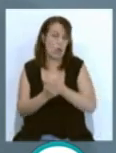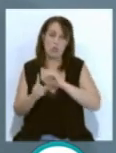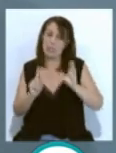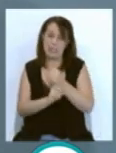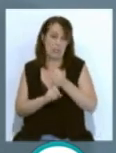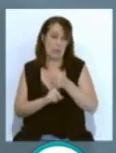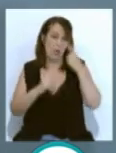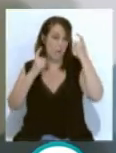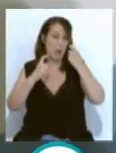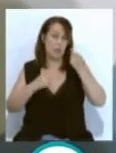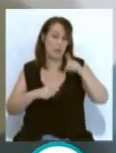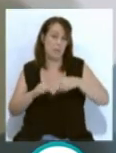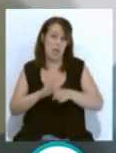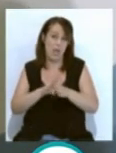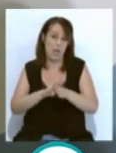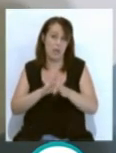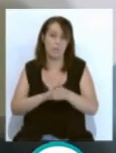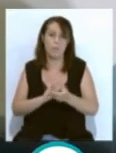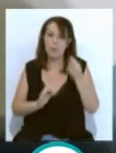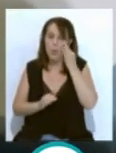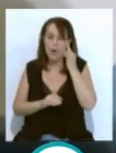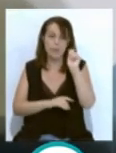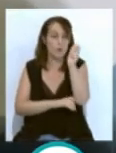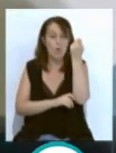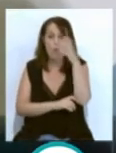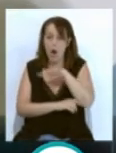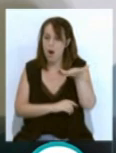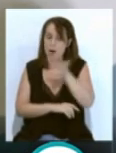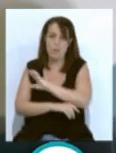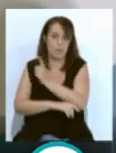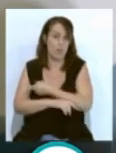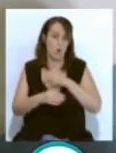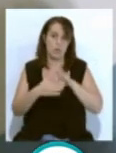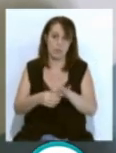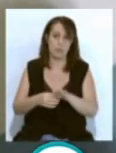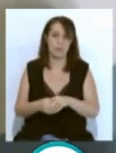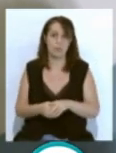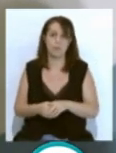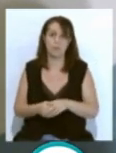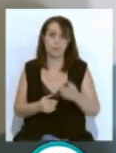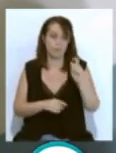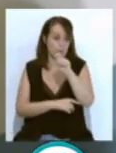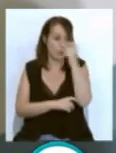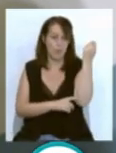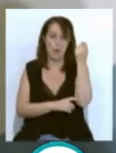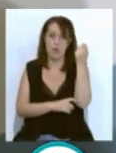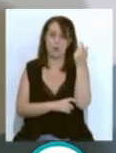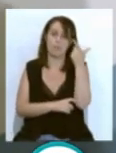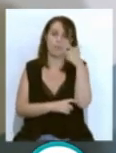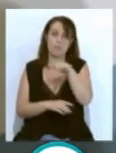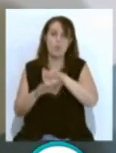y constancia. Mujeres que triunfan en el mundo del deporte, que triunfan en un mundo que